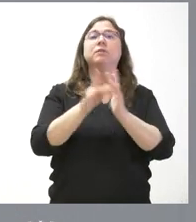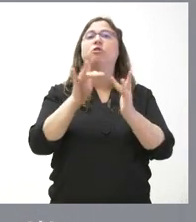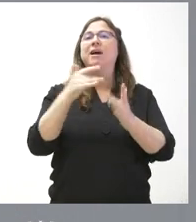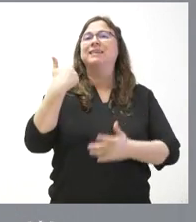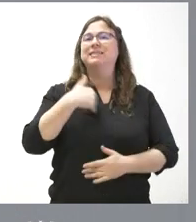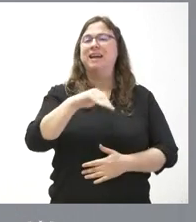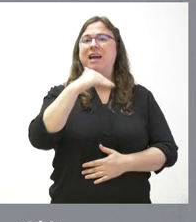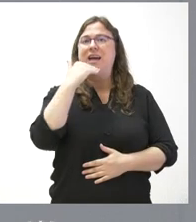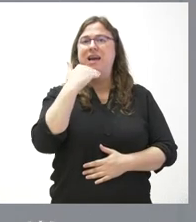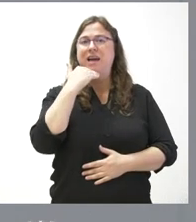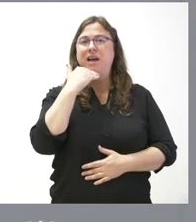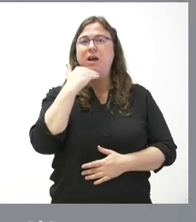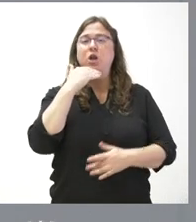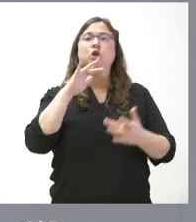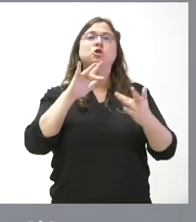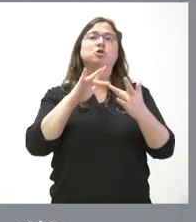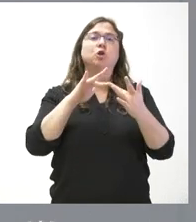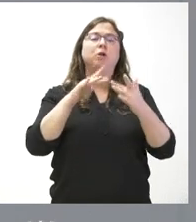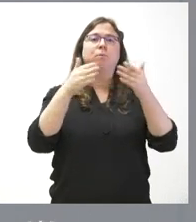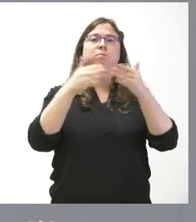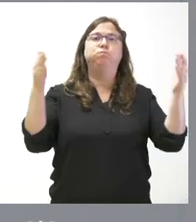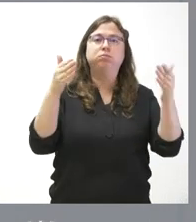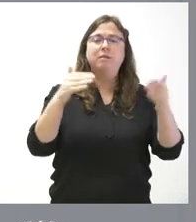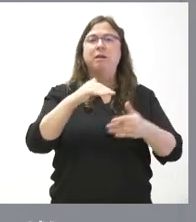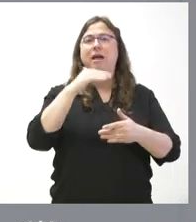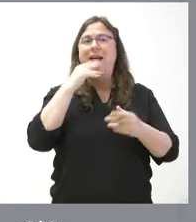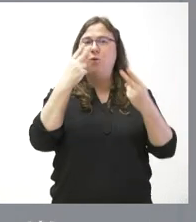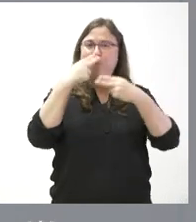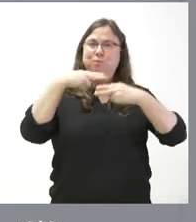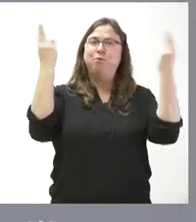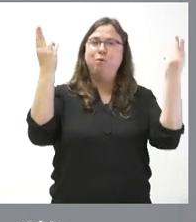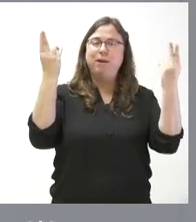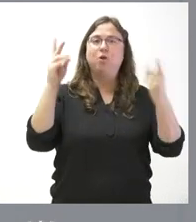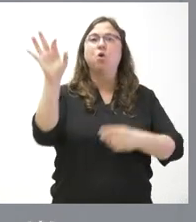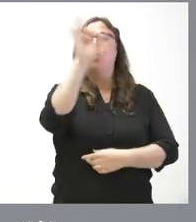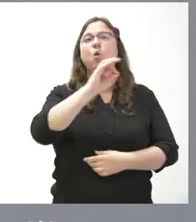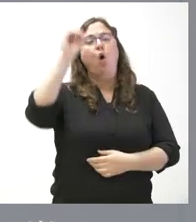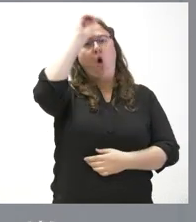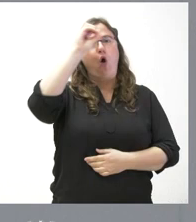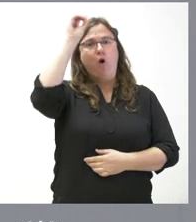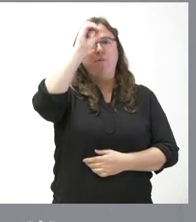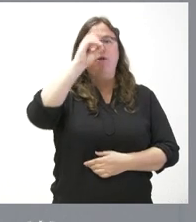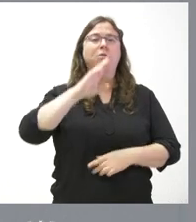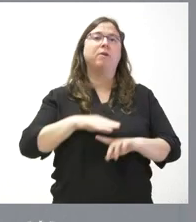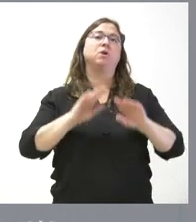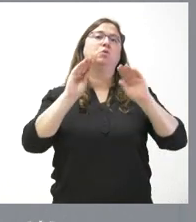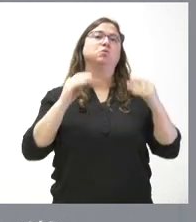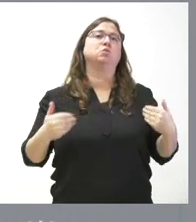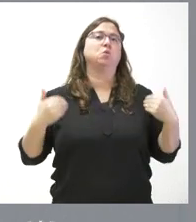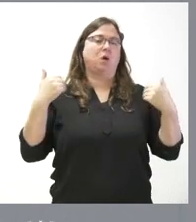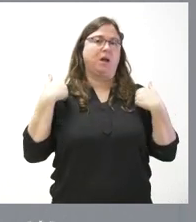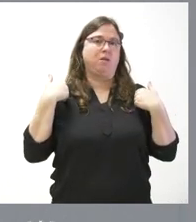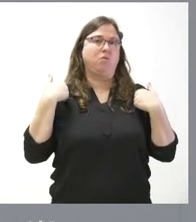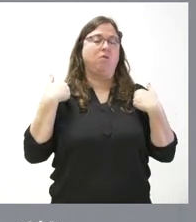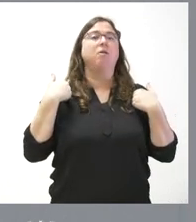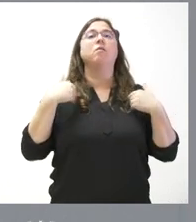aspectos de inauguraciones, de intervenciones públicas y de opiniones en el ejercicio del cargo, pero que no tienen que